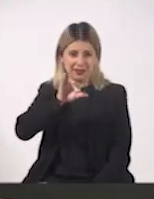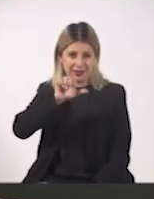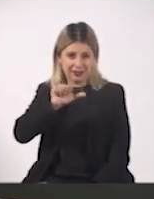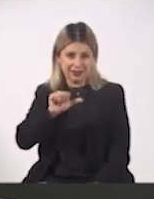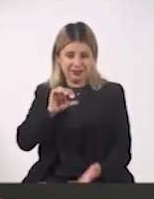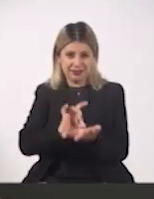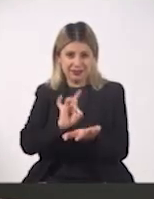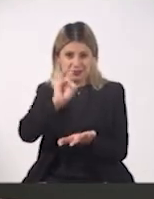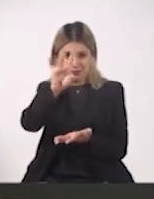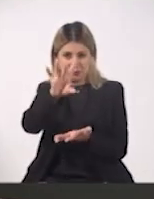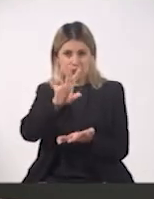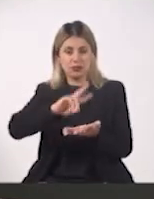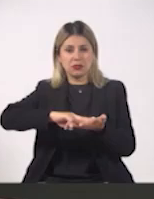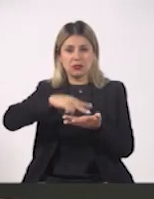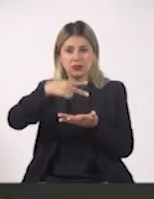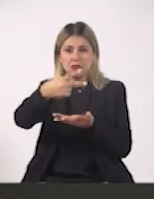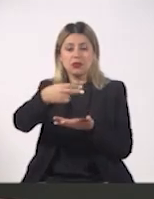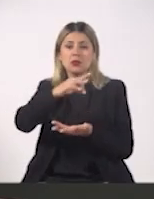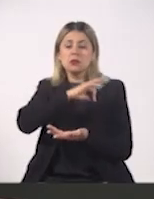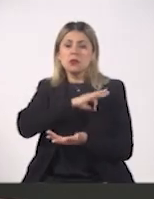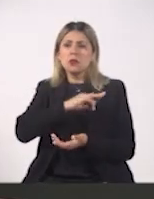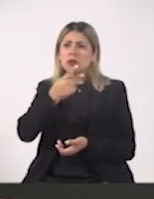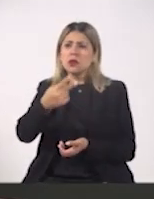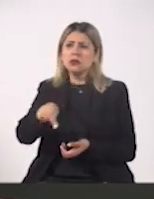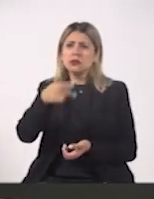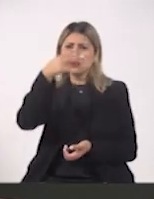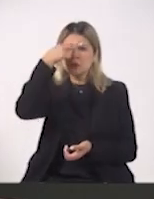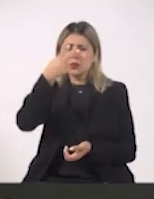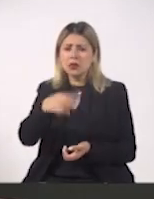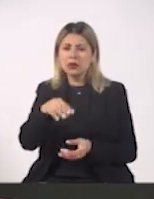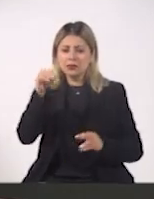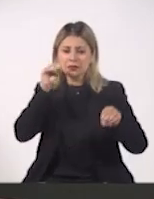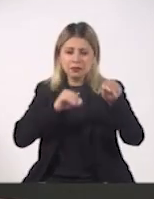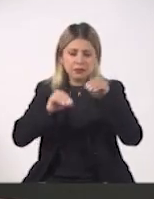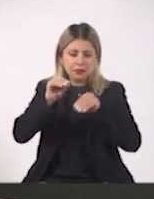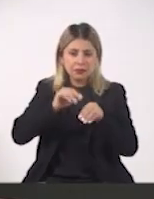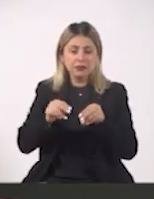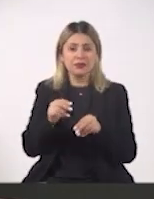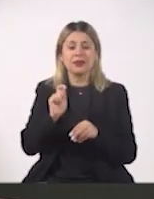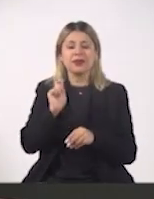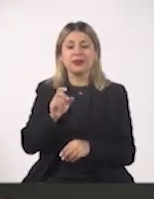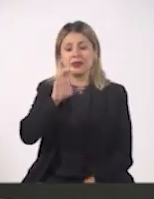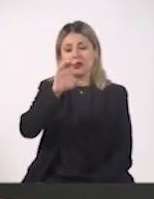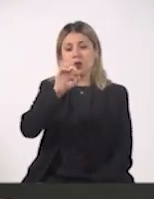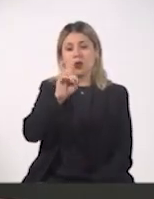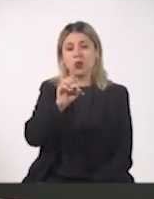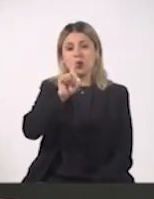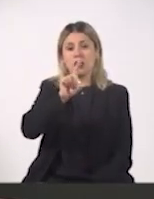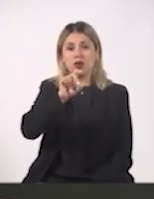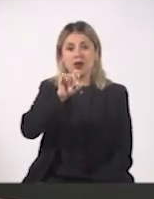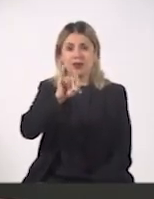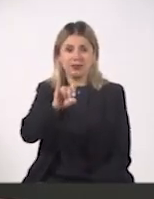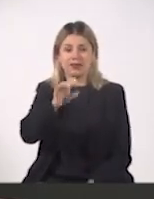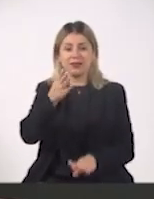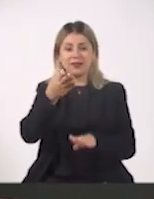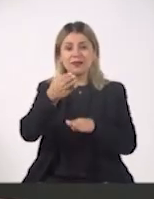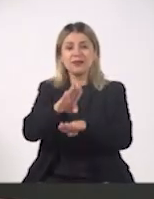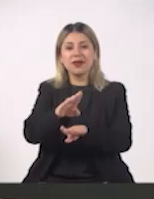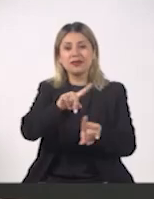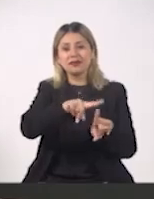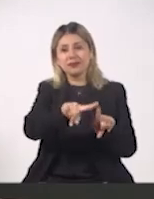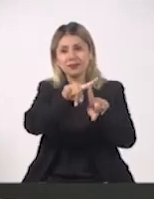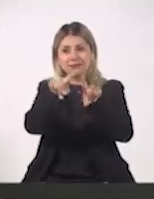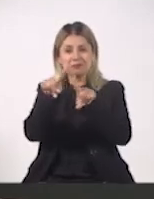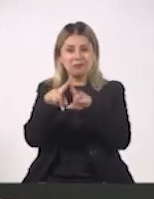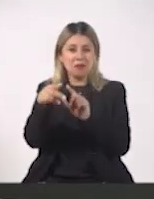que en conjunto con la banca, el Banco de México desarrolló y que se llama CODI. Cada banco lo llama de manera